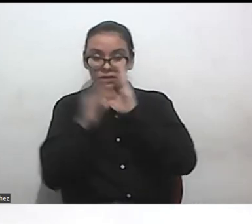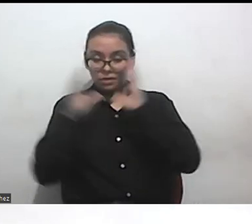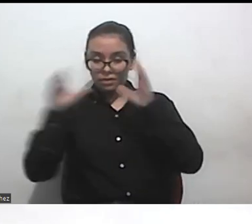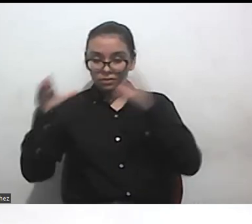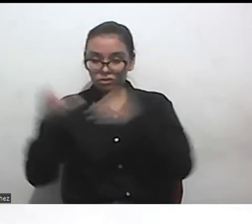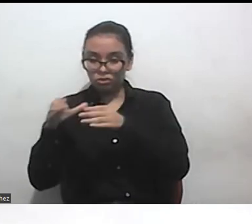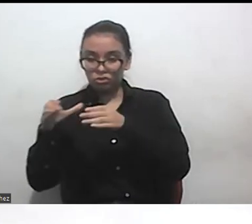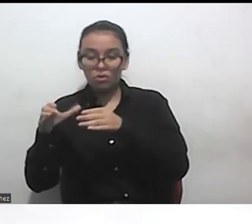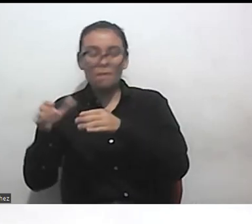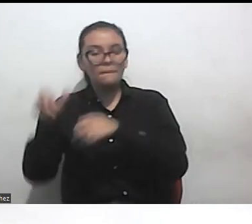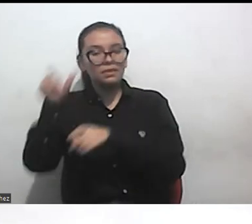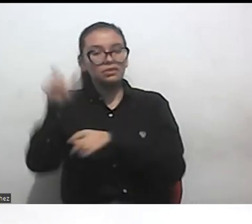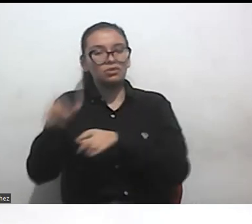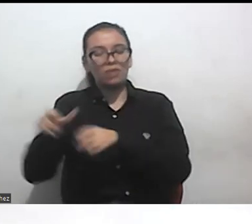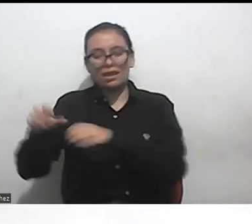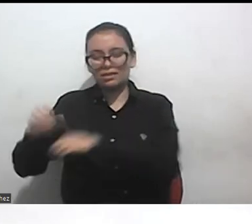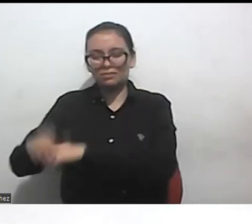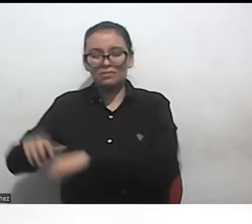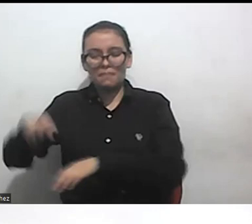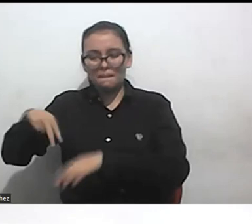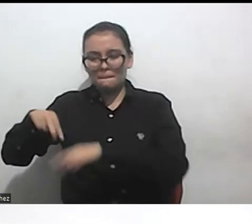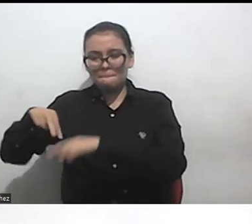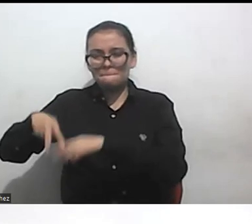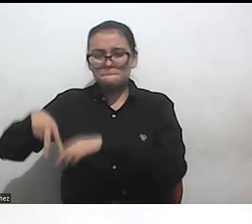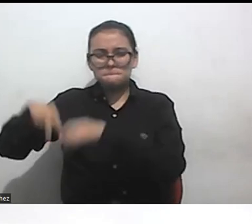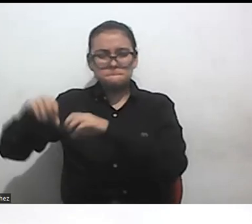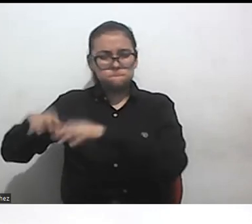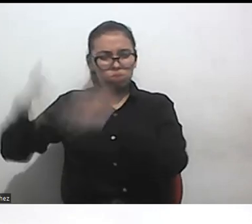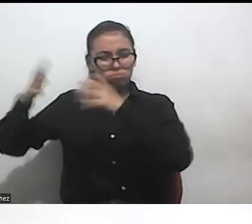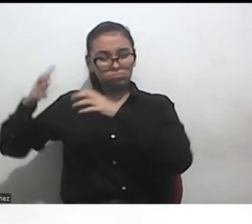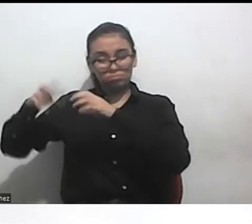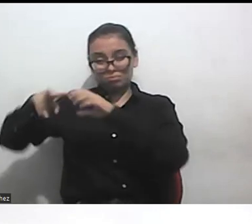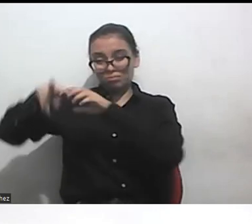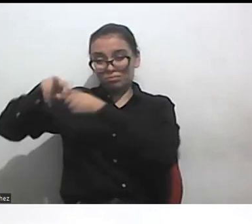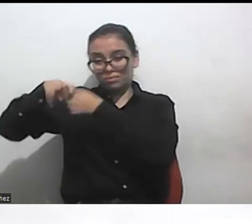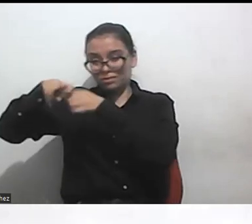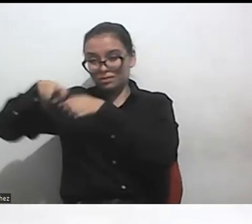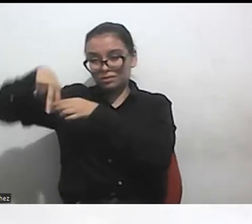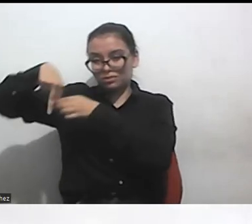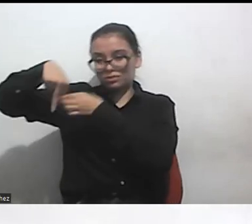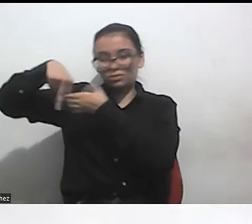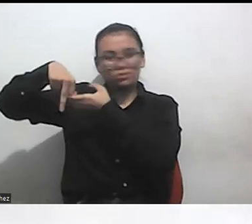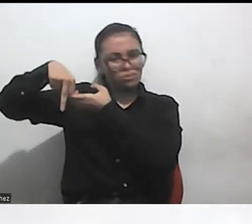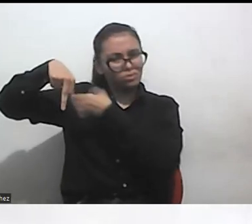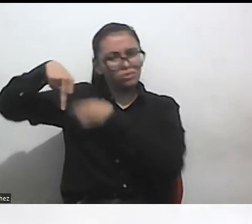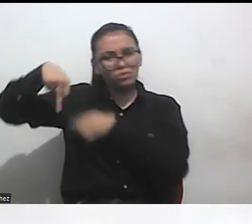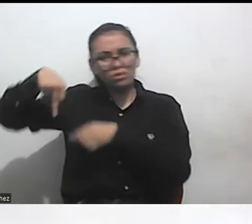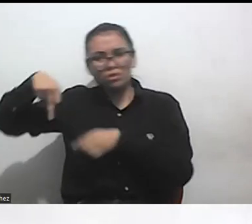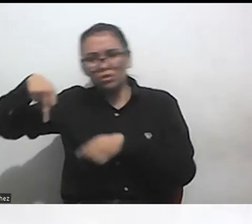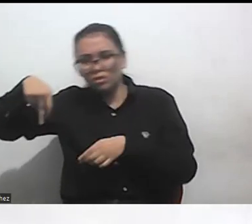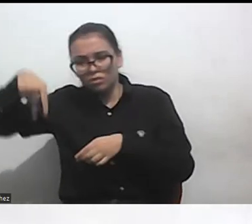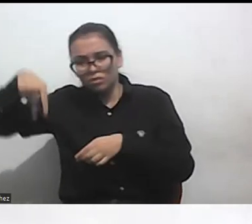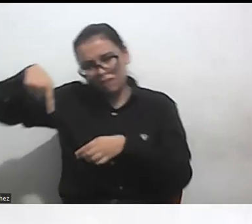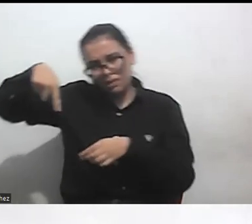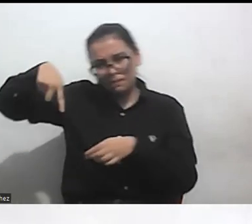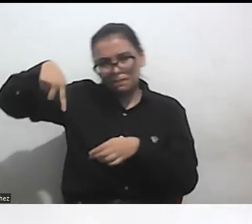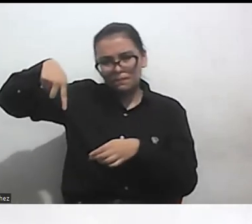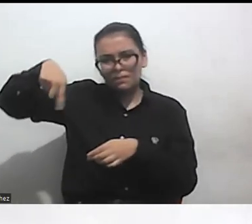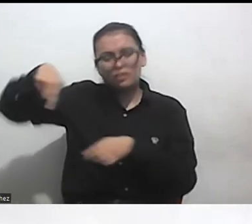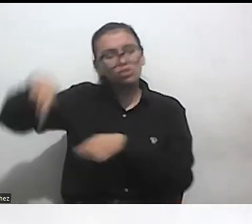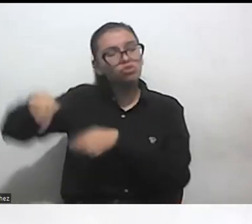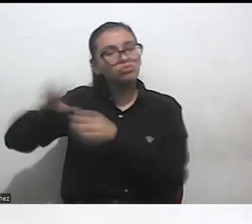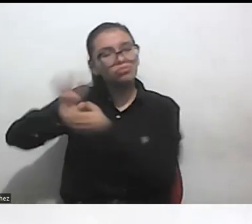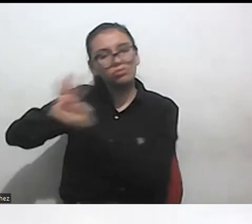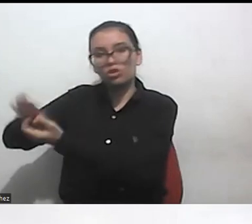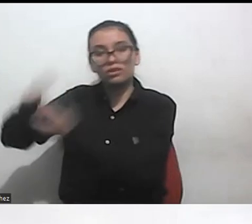antipersonales son completamente separadas de las políticas de discapacidad y las políticas para víctimas del conflicto armado son